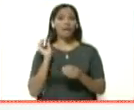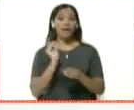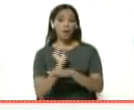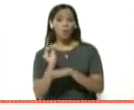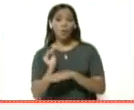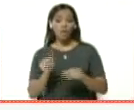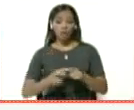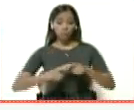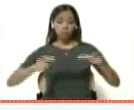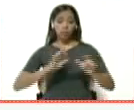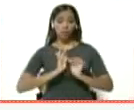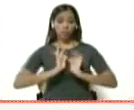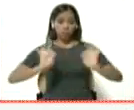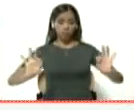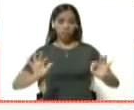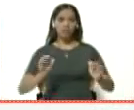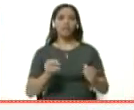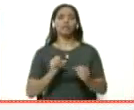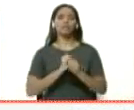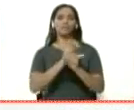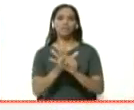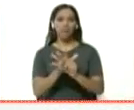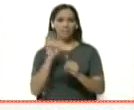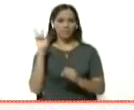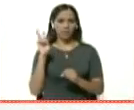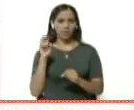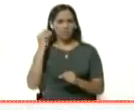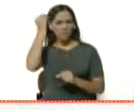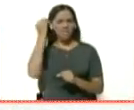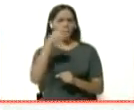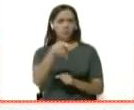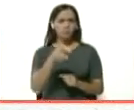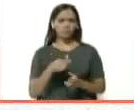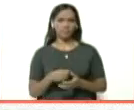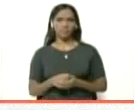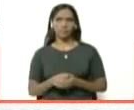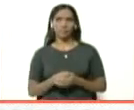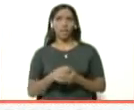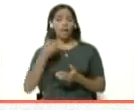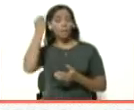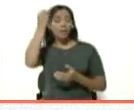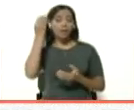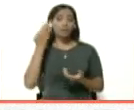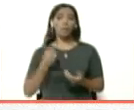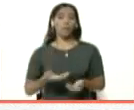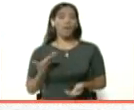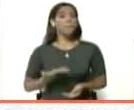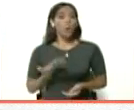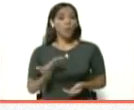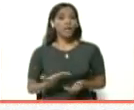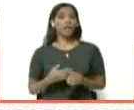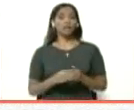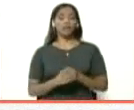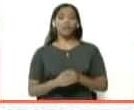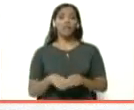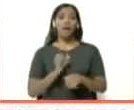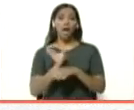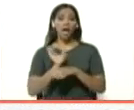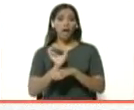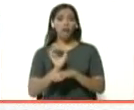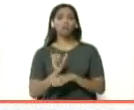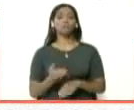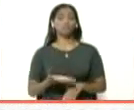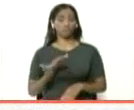brotes del coronavirus en nuestro país. ¿Qué opinas al respecto? Opino que es muy oportuna la declaración de emergencia ya que